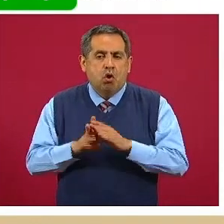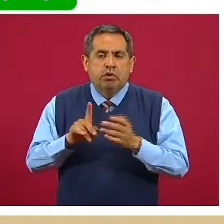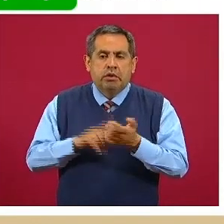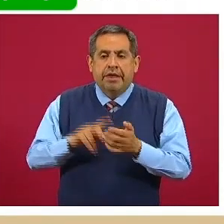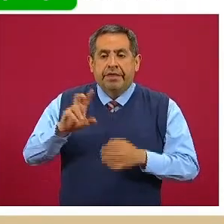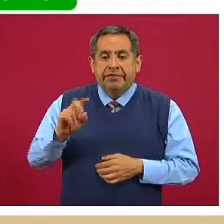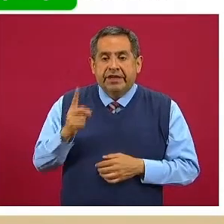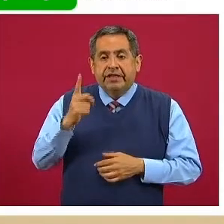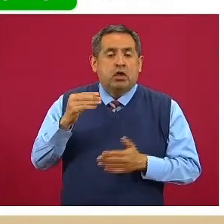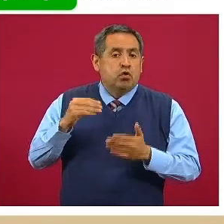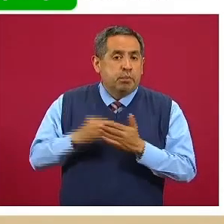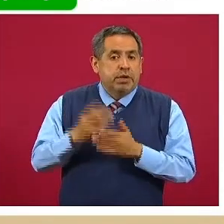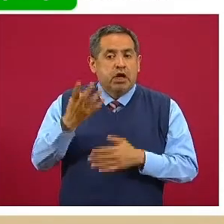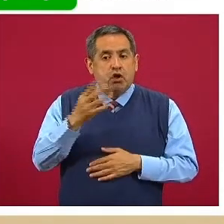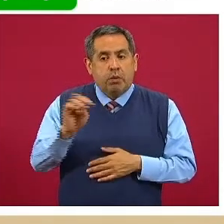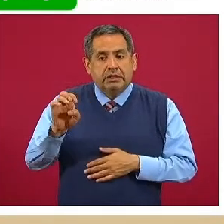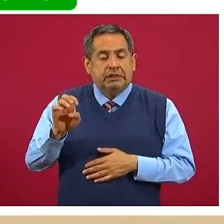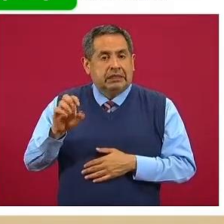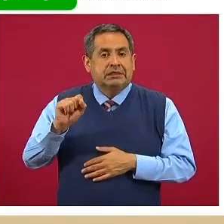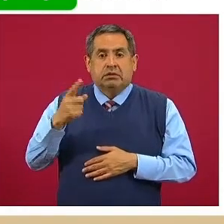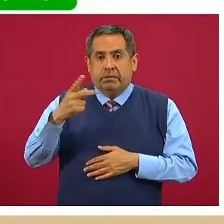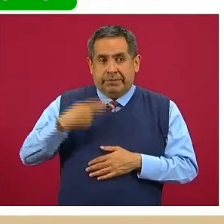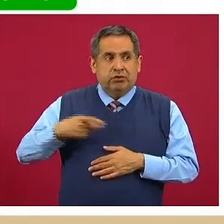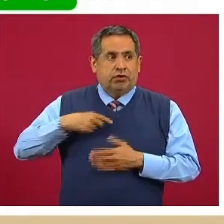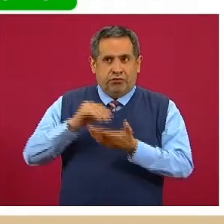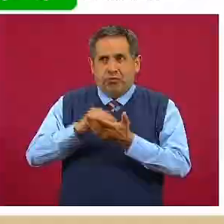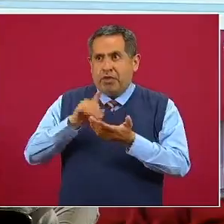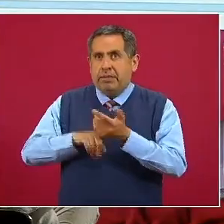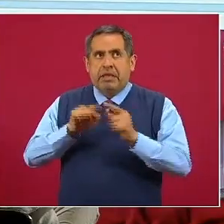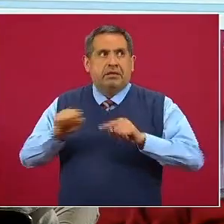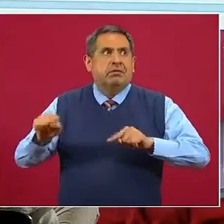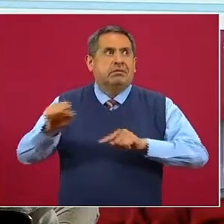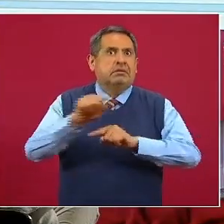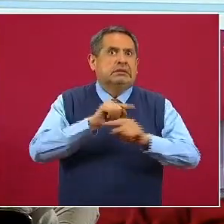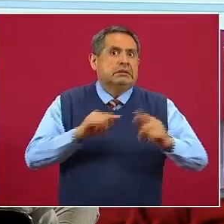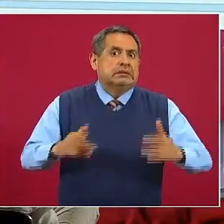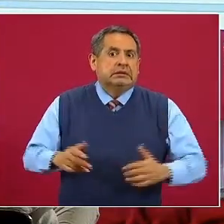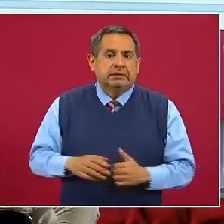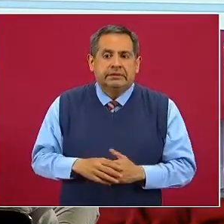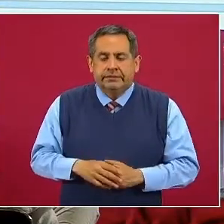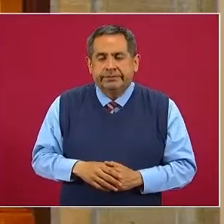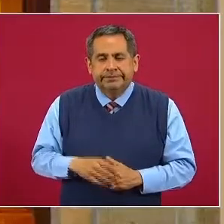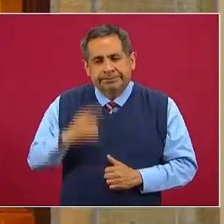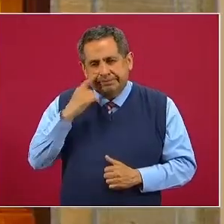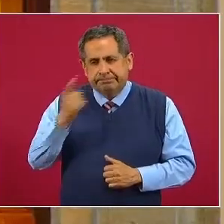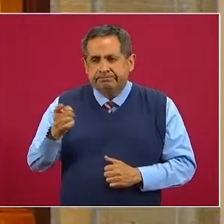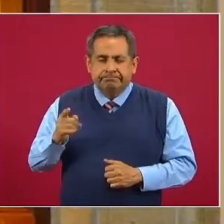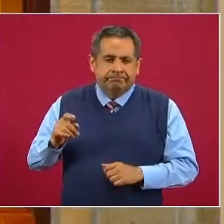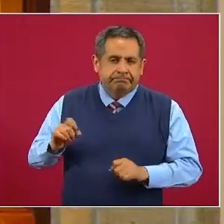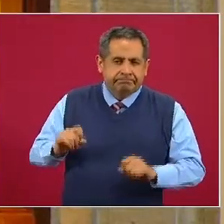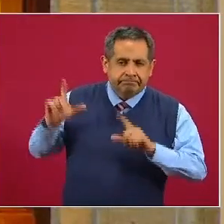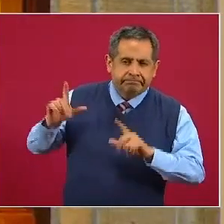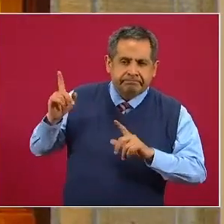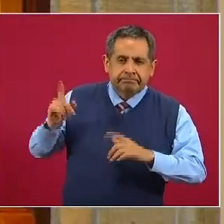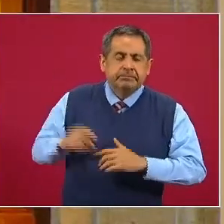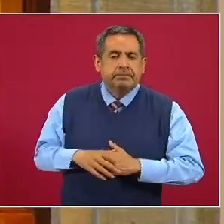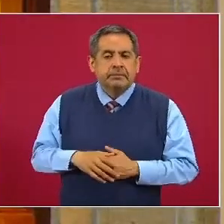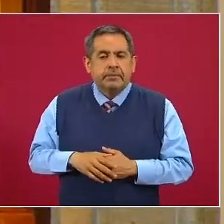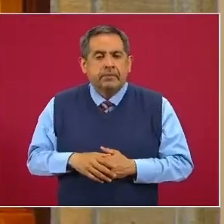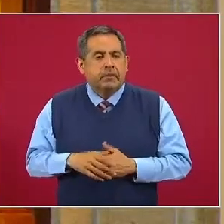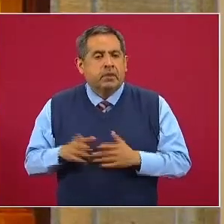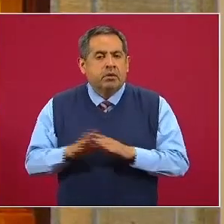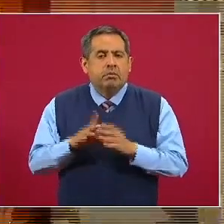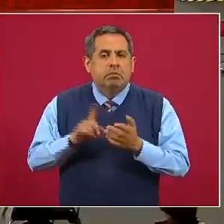31 mil 961 personas. Veamos la siguiente diapositiva. Ocupación y